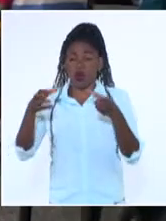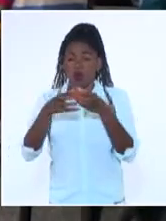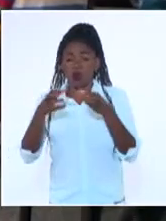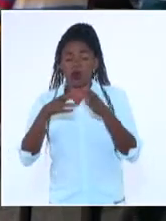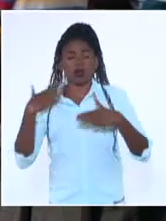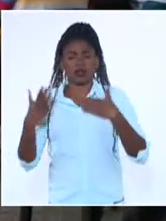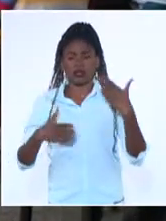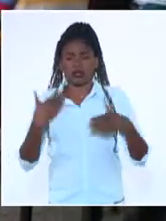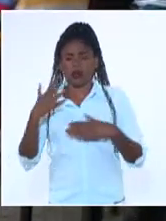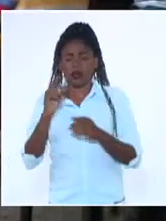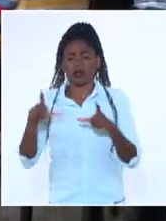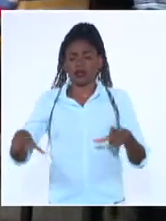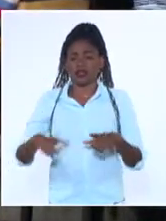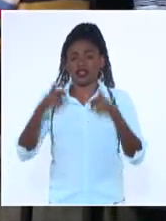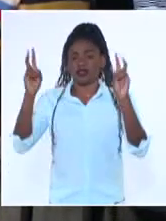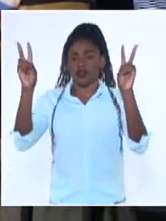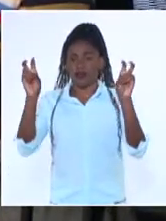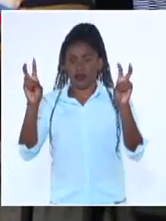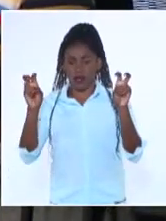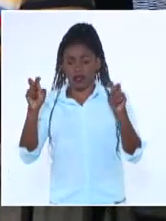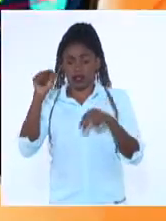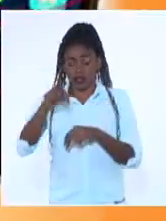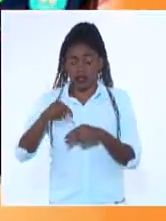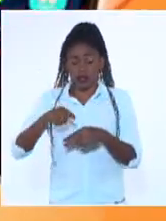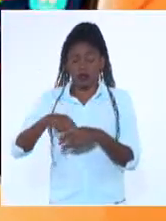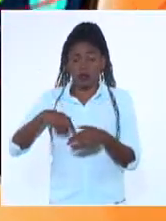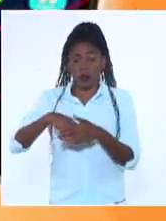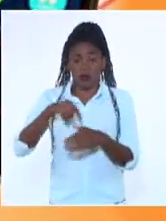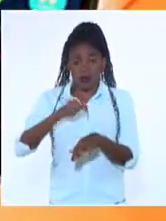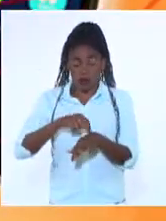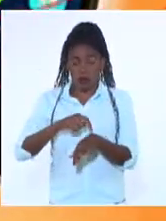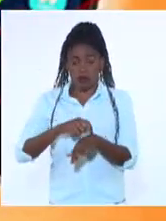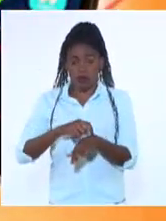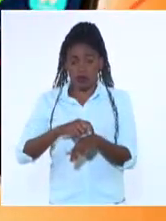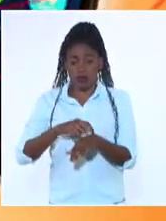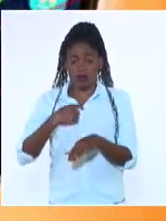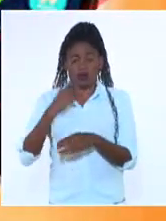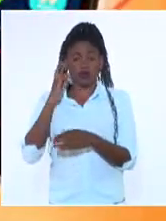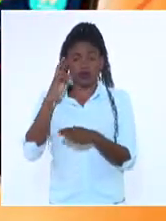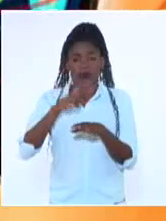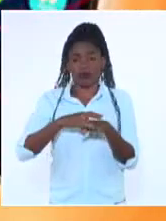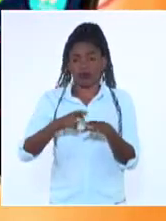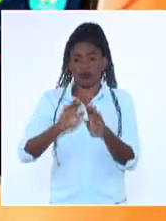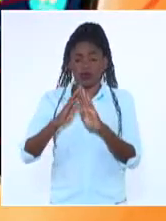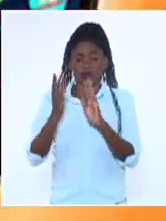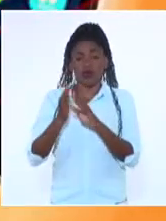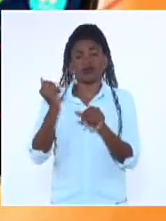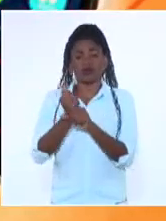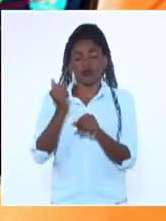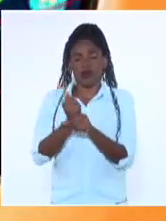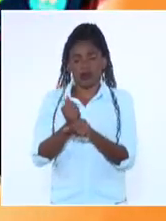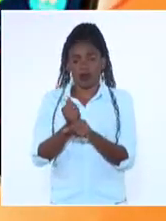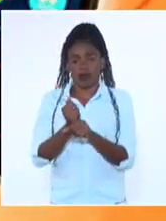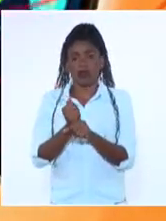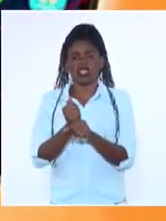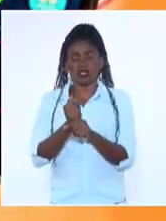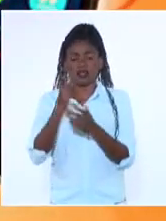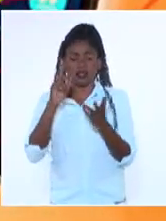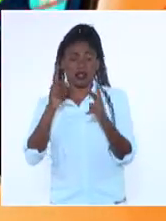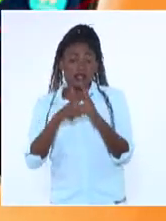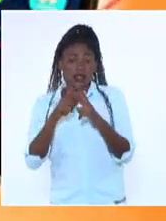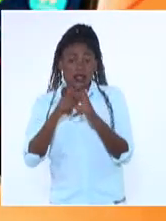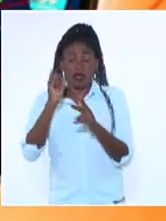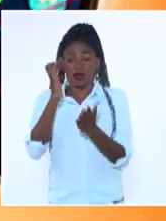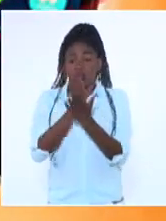de actividades para celebrar la fecha y desde esta oportunidad nuestro reconocimiento a todos los trabajadores y estudiantes